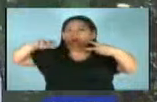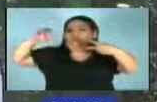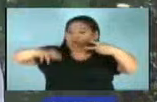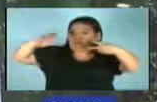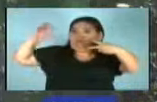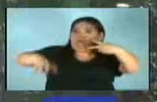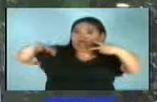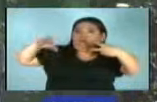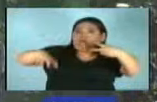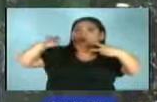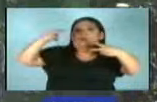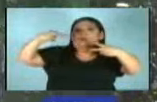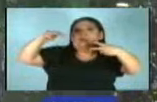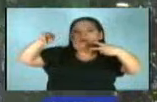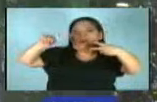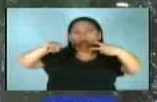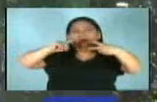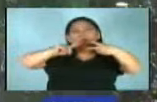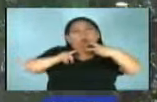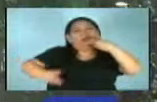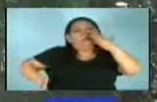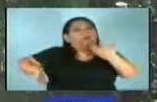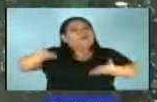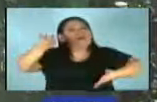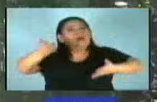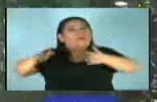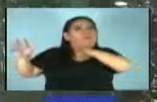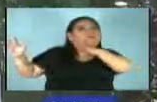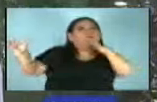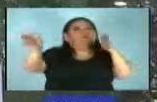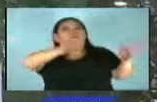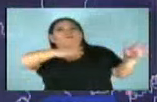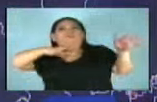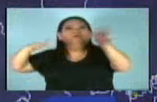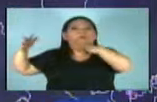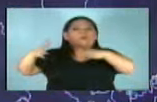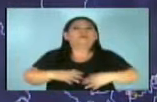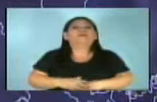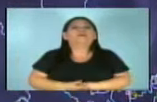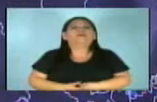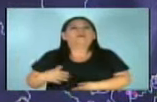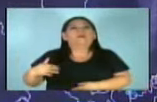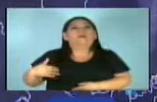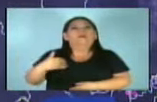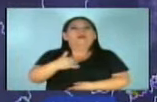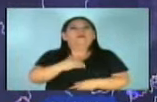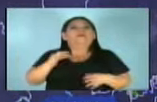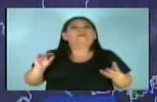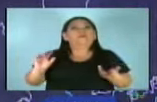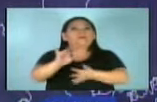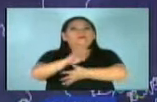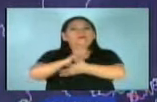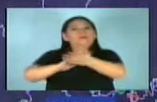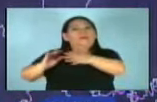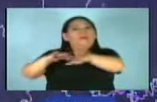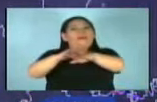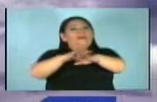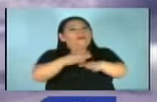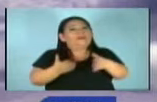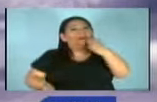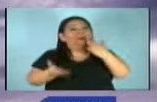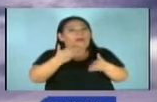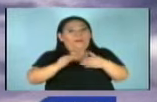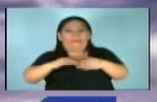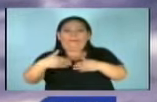venga la niña, vamos a tener una estación con huracanes bastante fuerte. El Ministerio de Medio Ambiente ha pronosticado para los